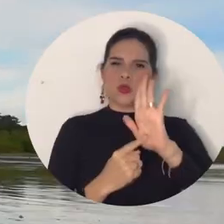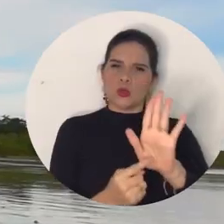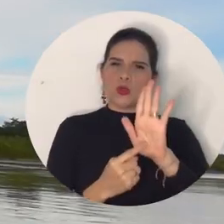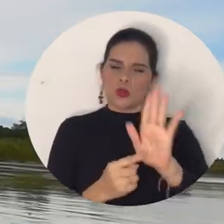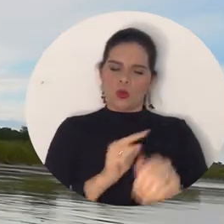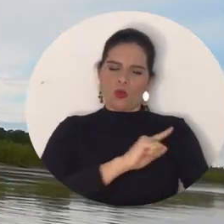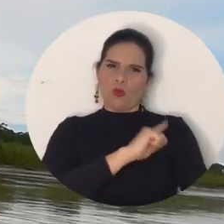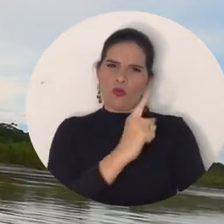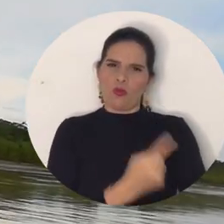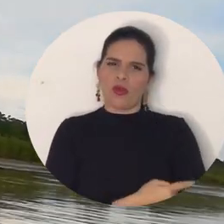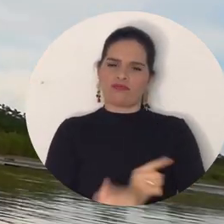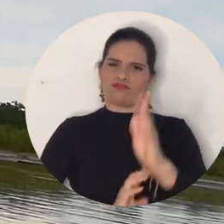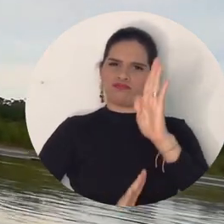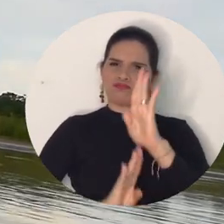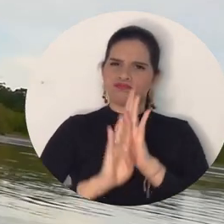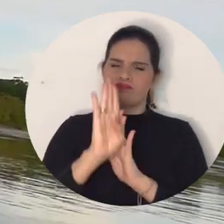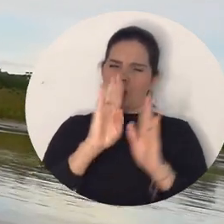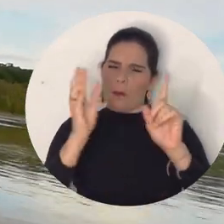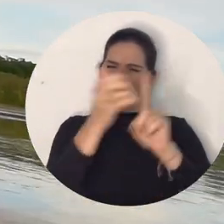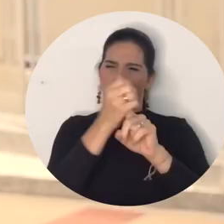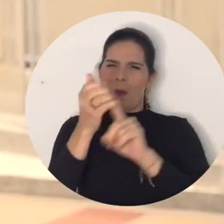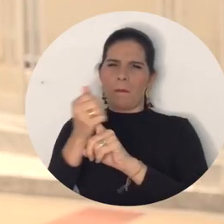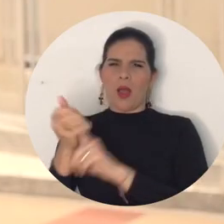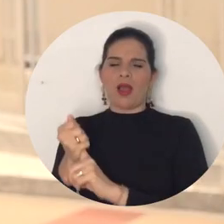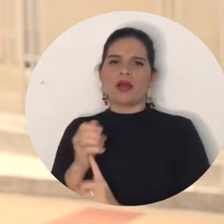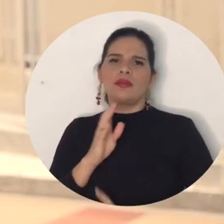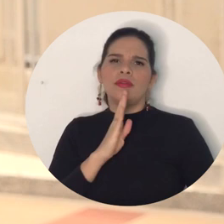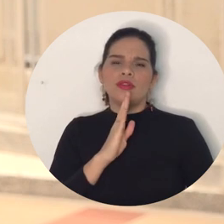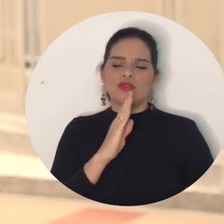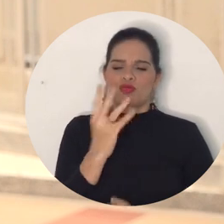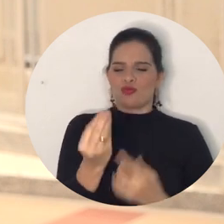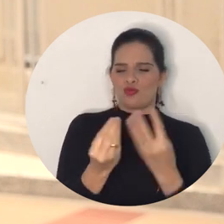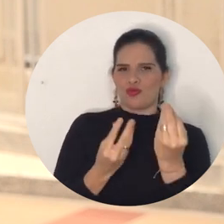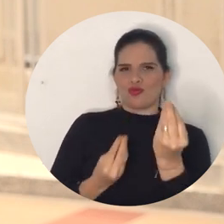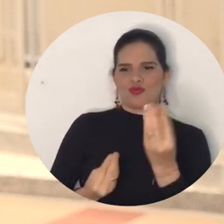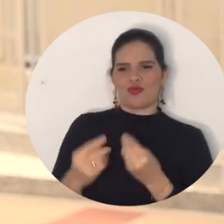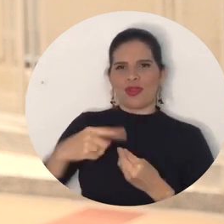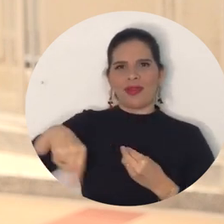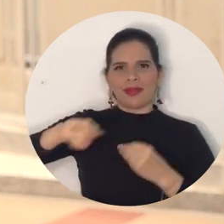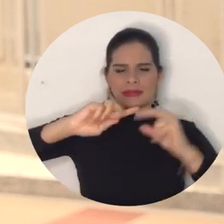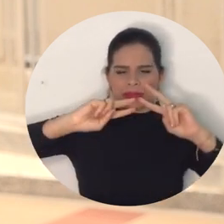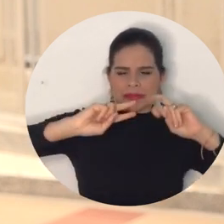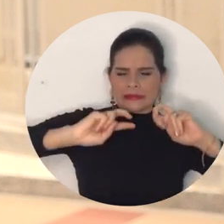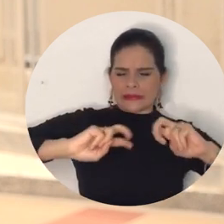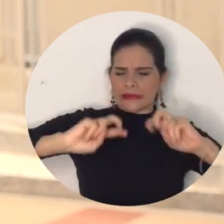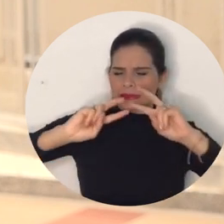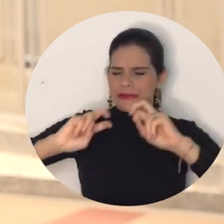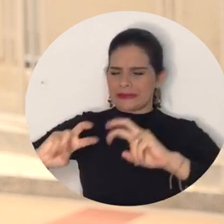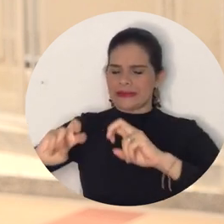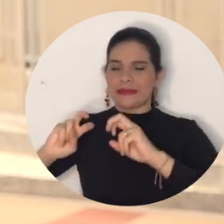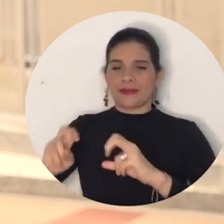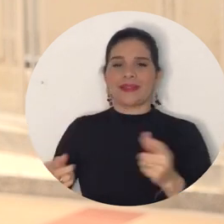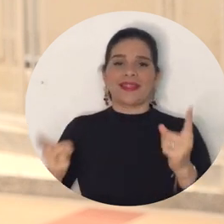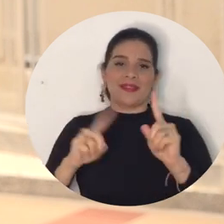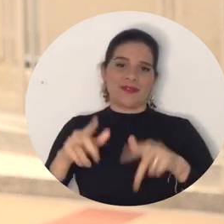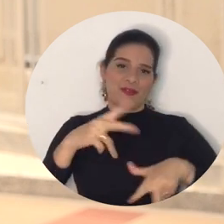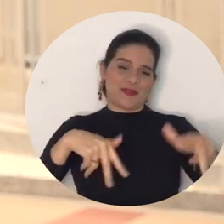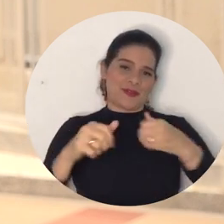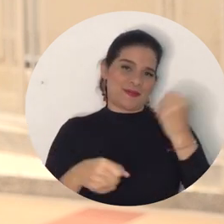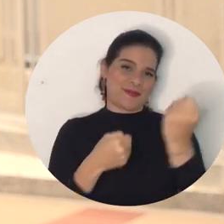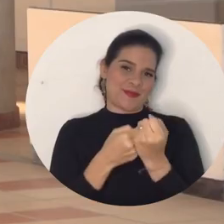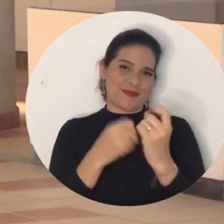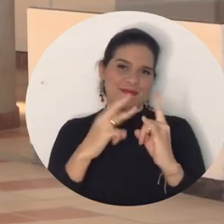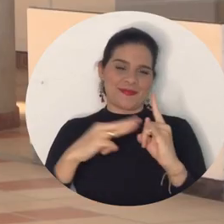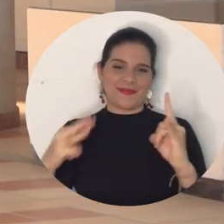fortalezas, avances y logros alcanzados por los diferentes grupos de investigación que también hacen extensión en la